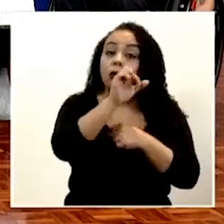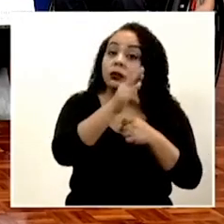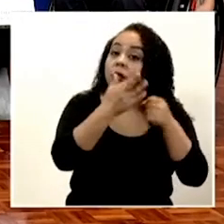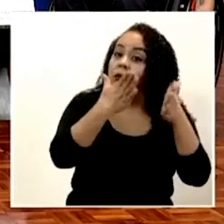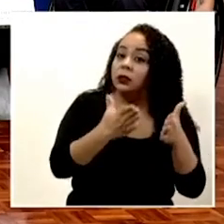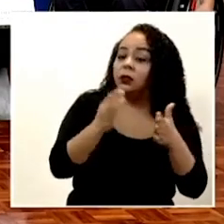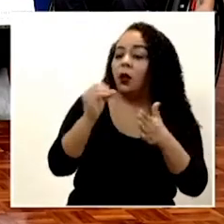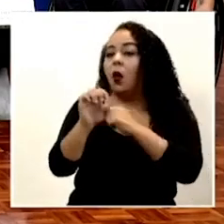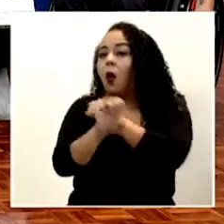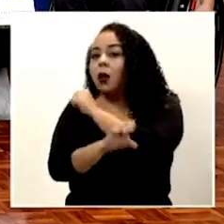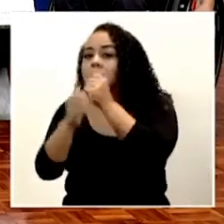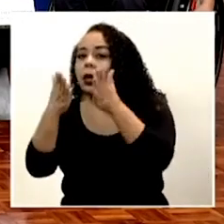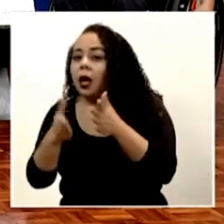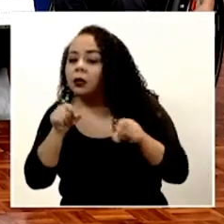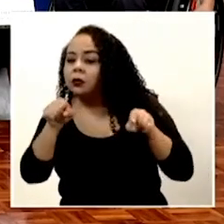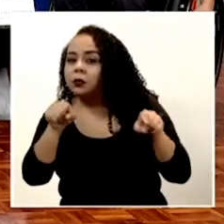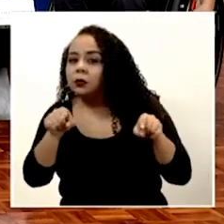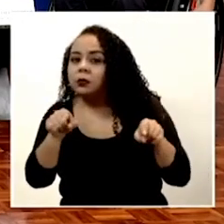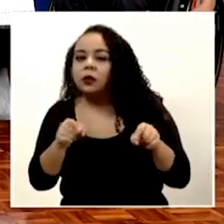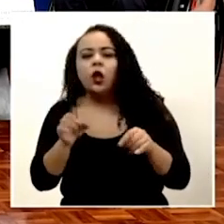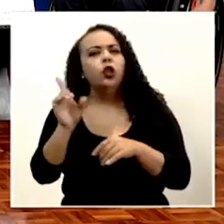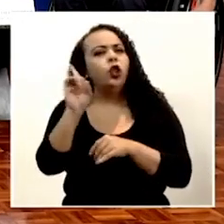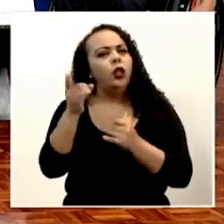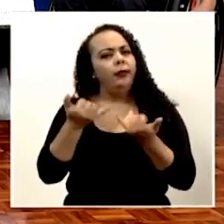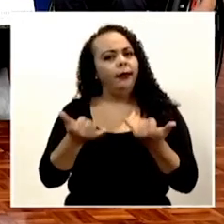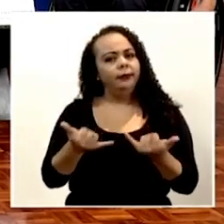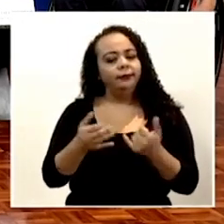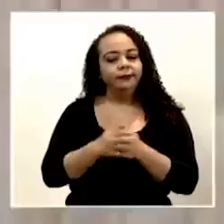o extranjeros? ¿Dónde están en este momento?